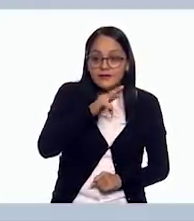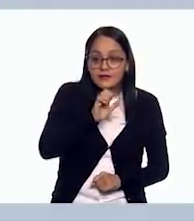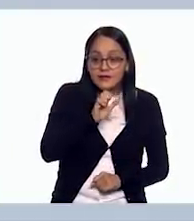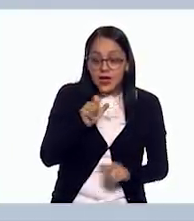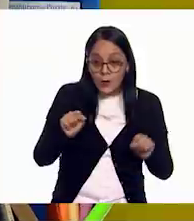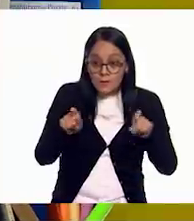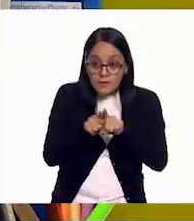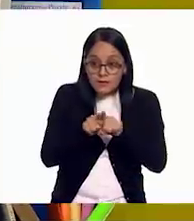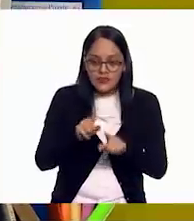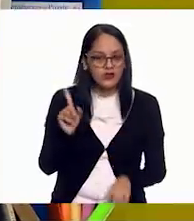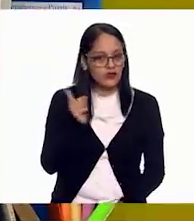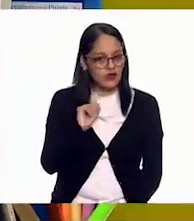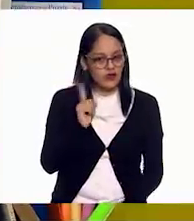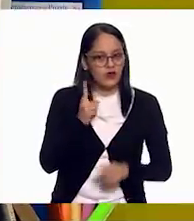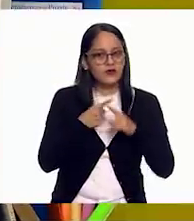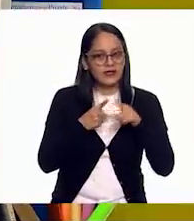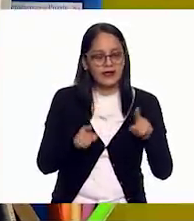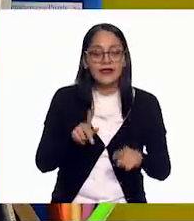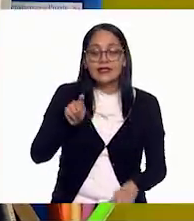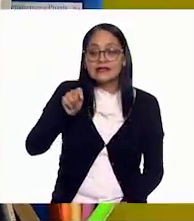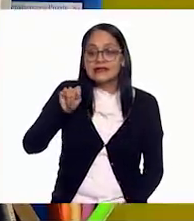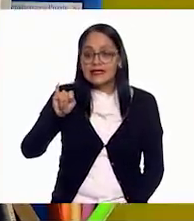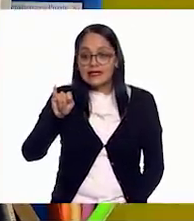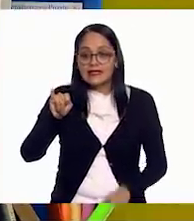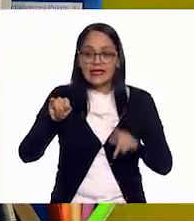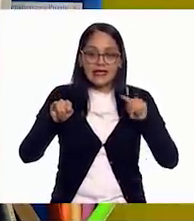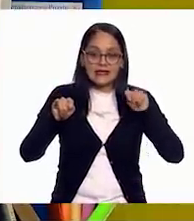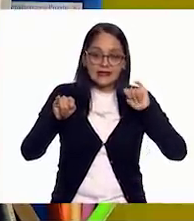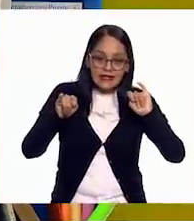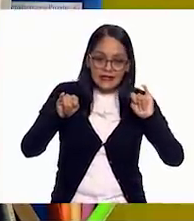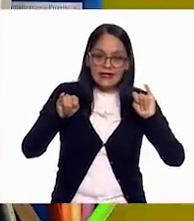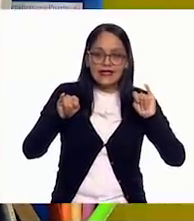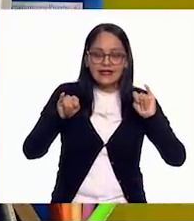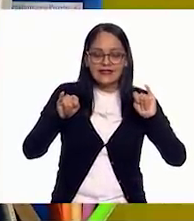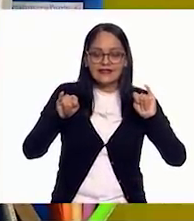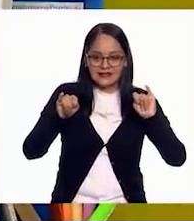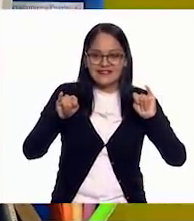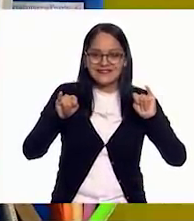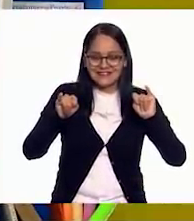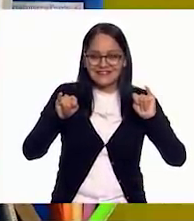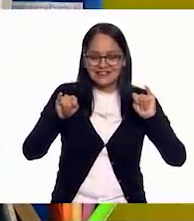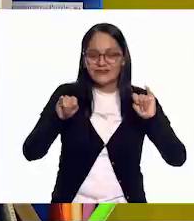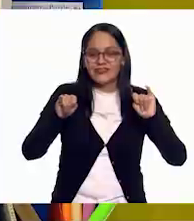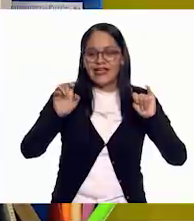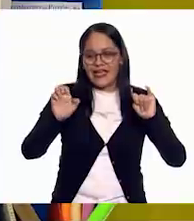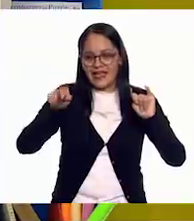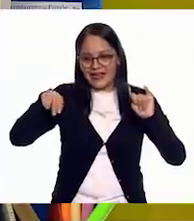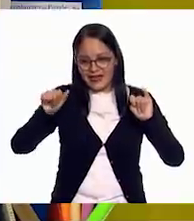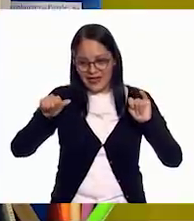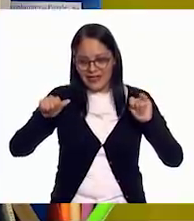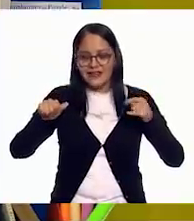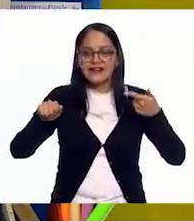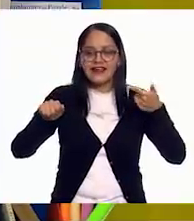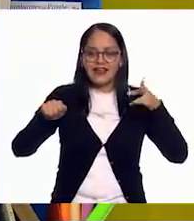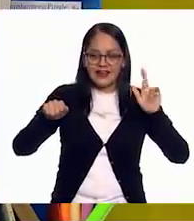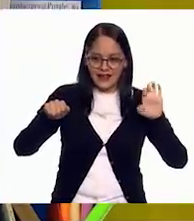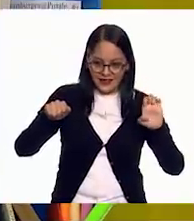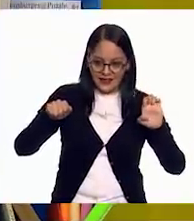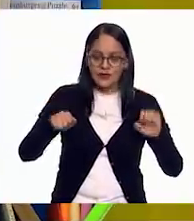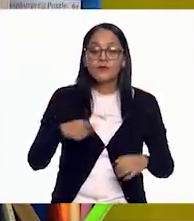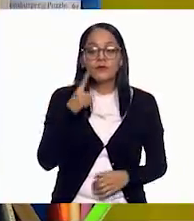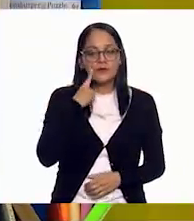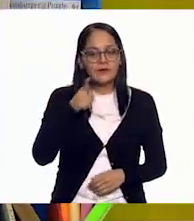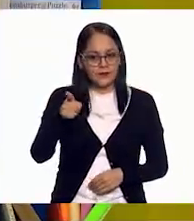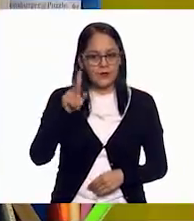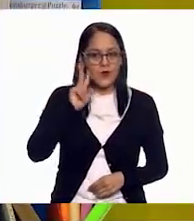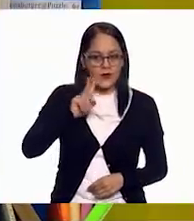empieza como tigre, tiene tigre, ¿sale? Ah, muy bien. Ahí va el reto para ustedes, niñas y